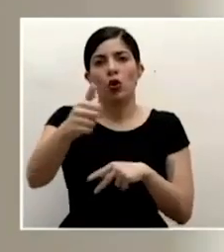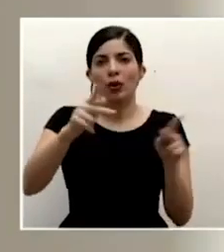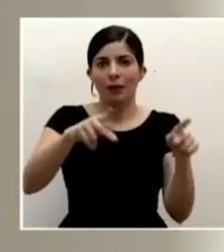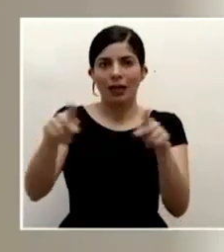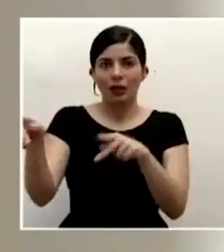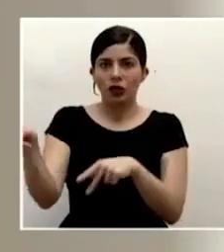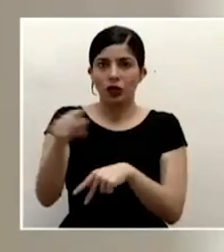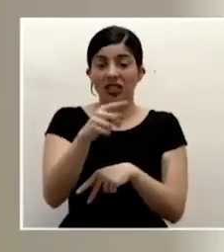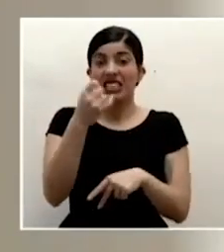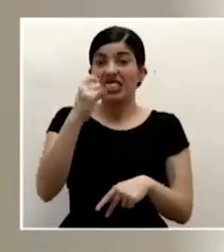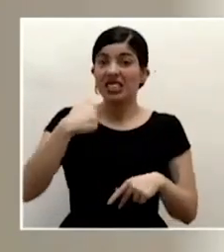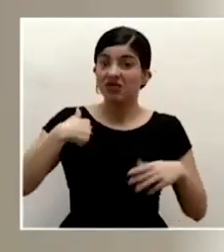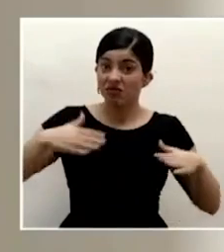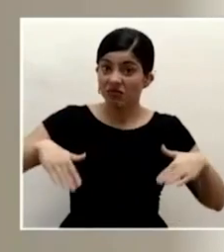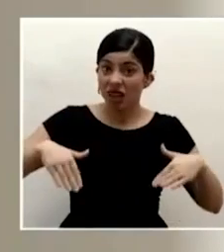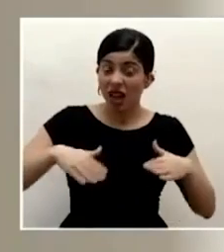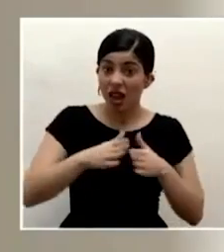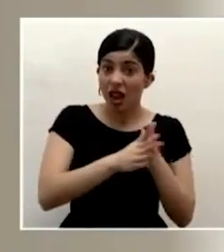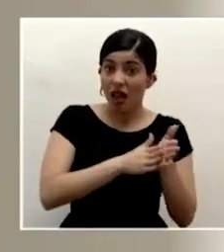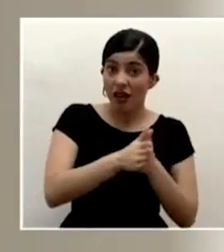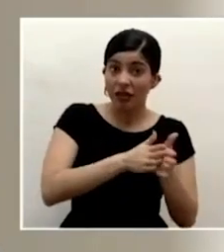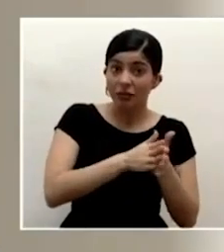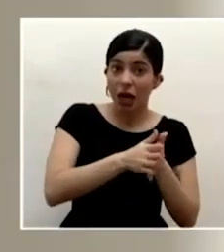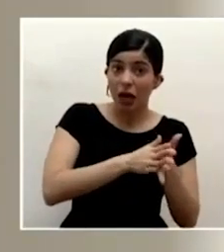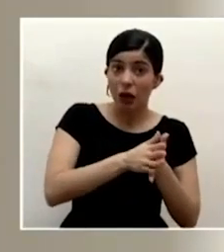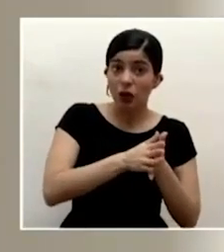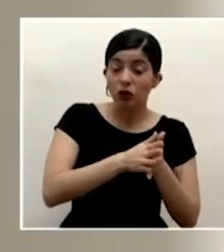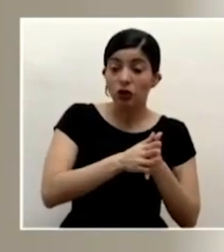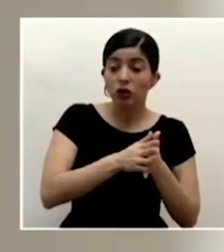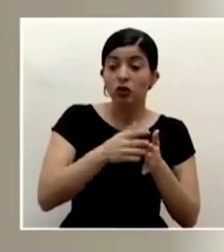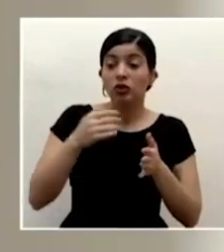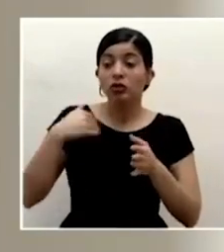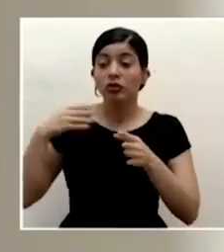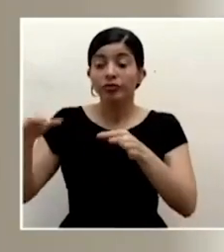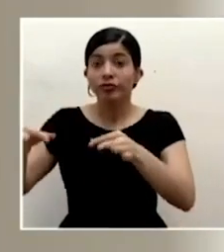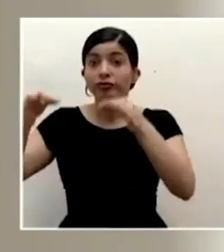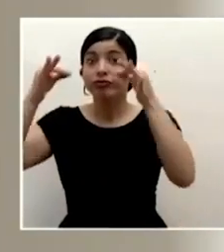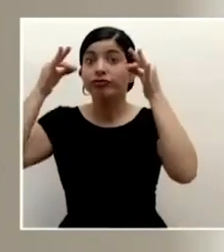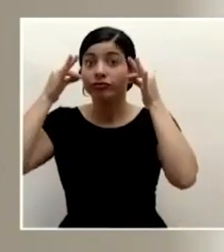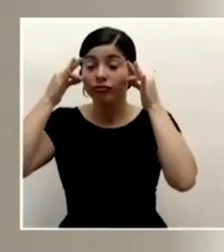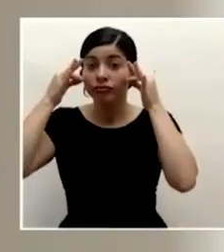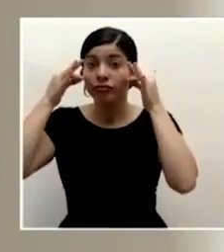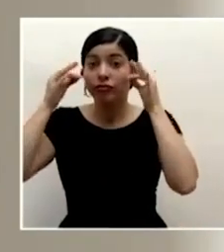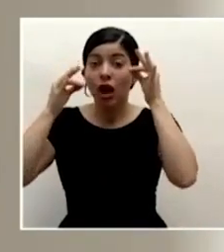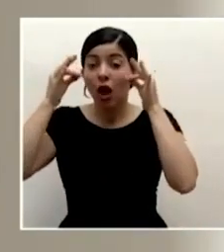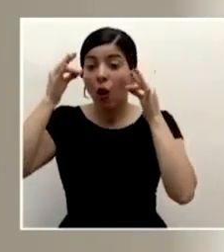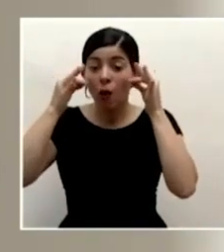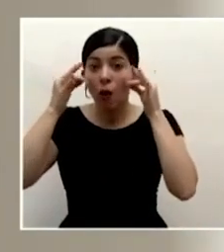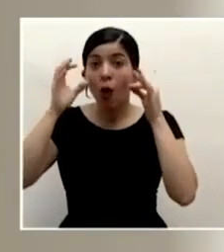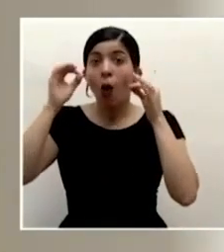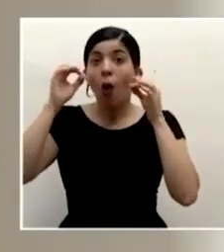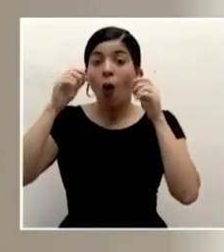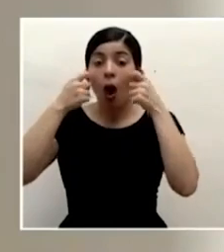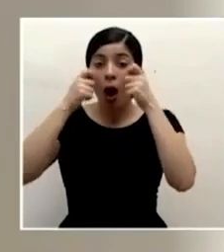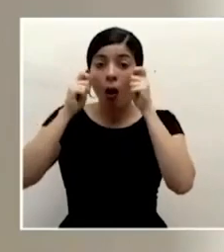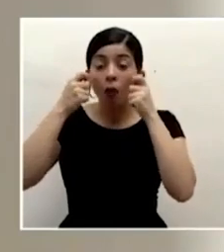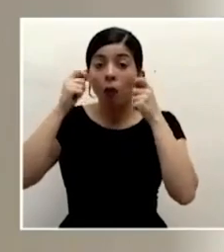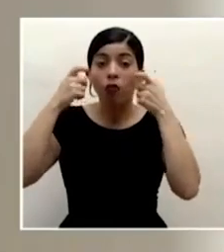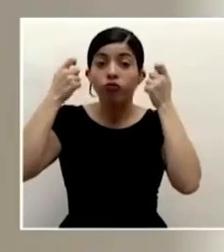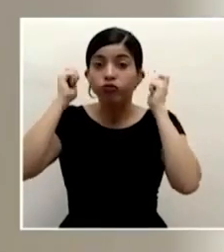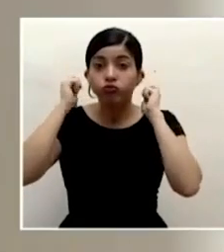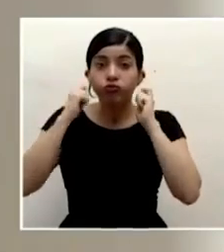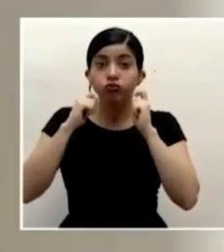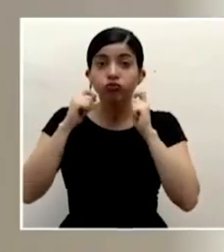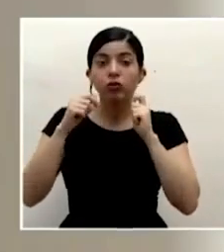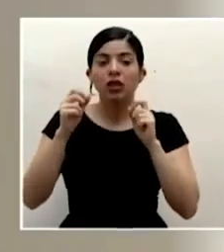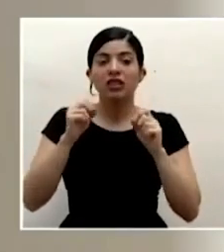me lavo las manos después de colocar la mascarilla y recolocarla o de manipularla perfectamente